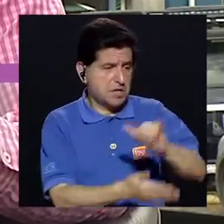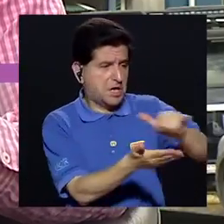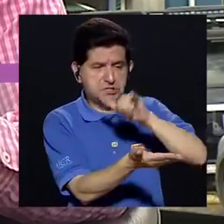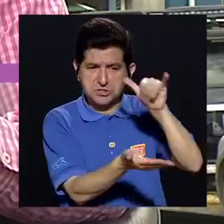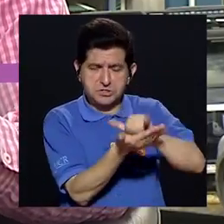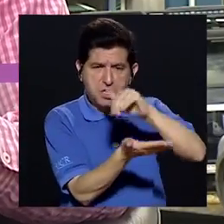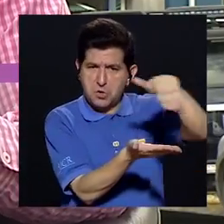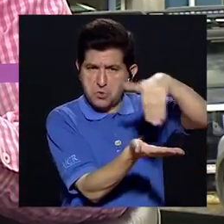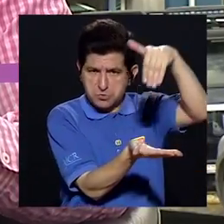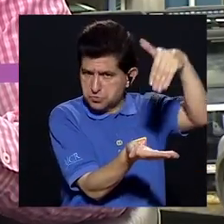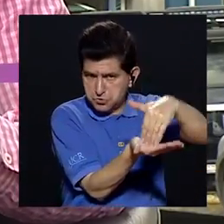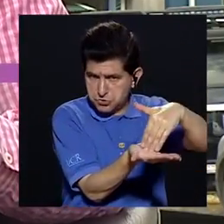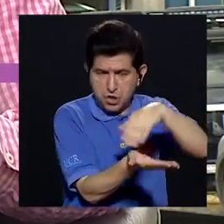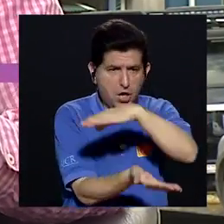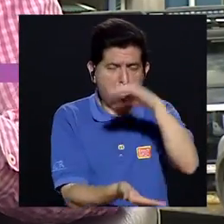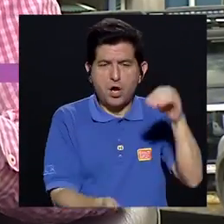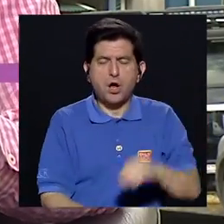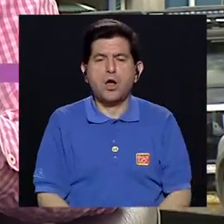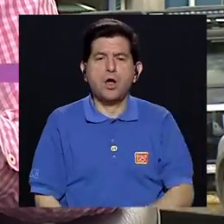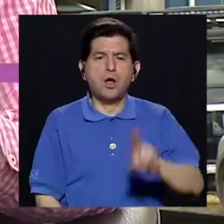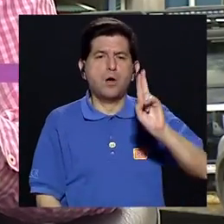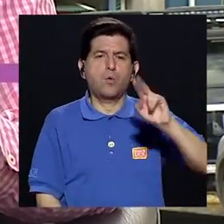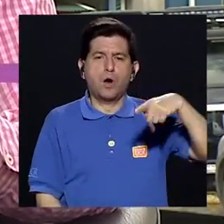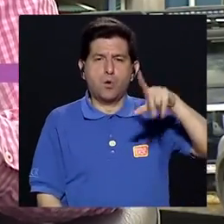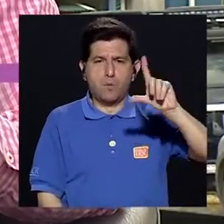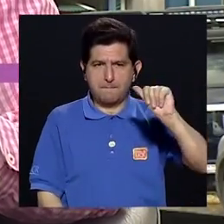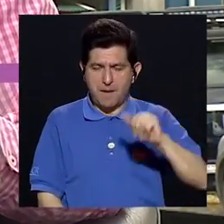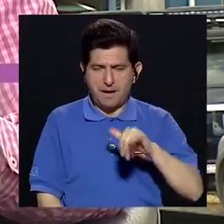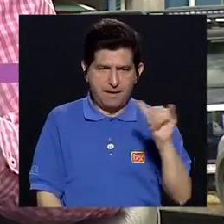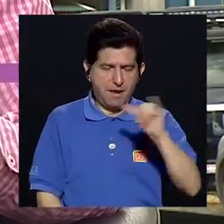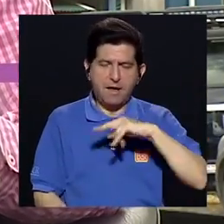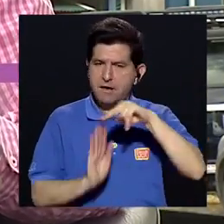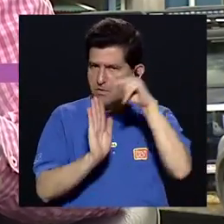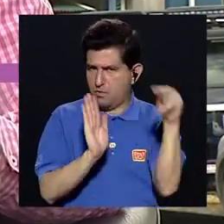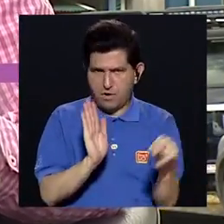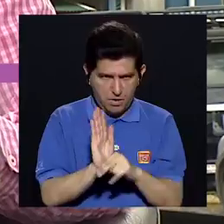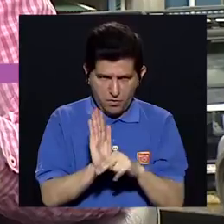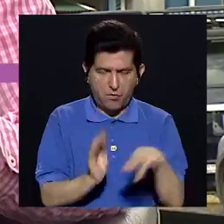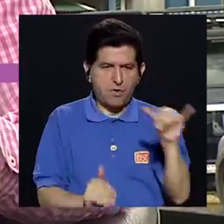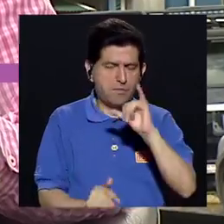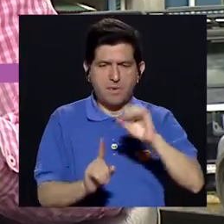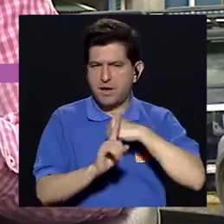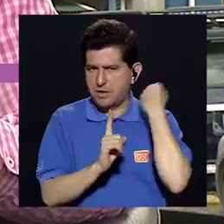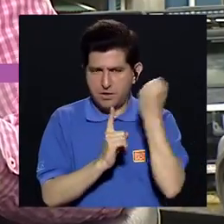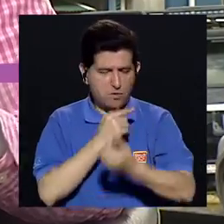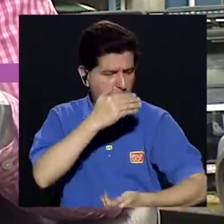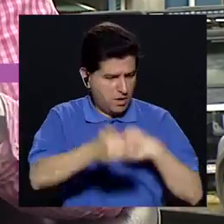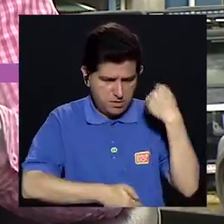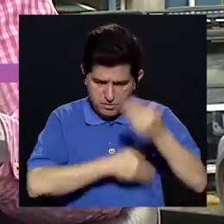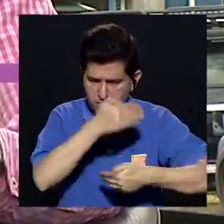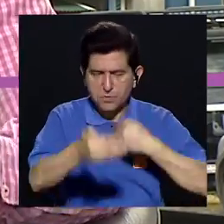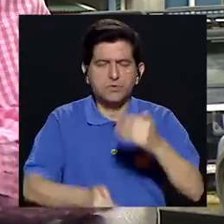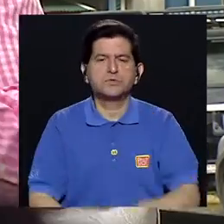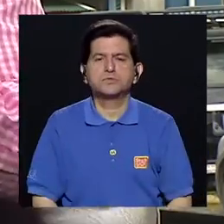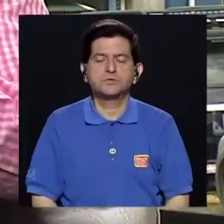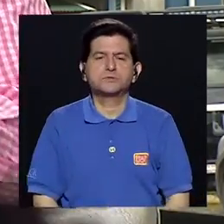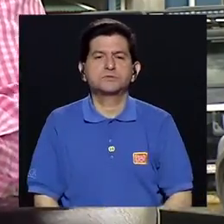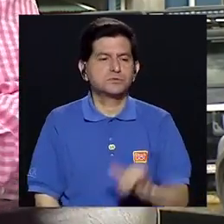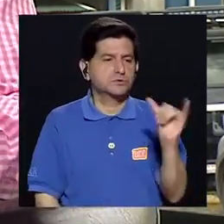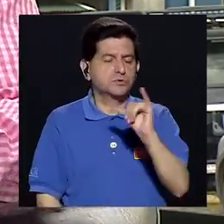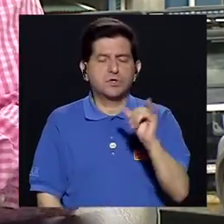en San José Centro O si es en Upala Es exactamente misma norma Y las mismas indicaciones Los procedimientos